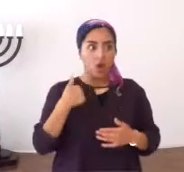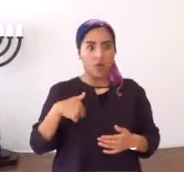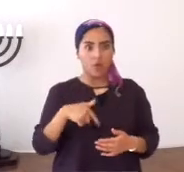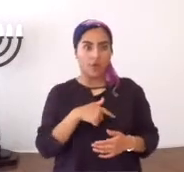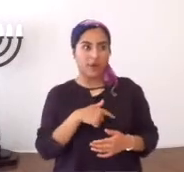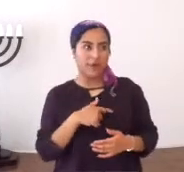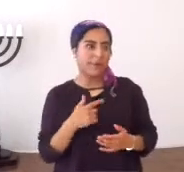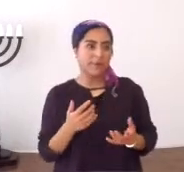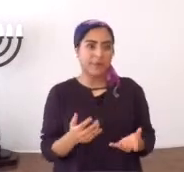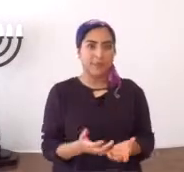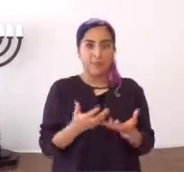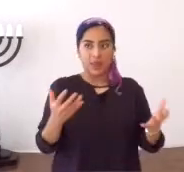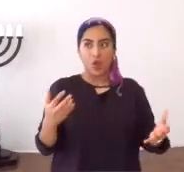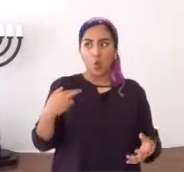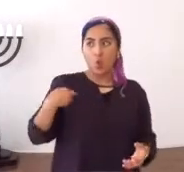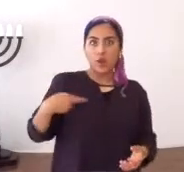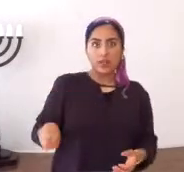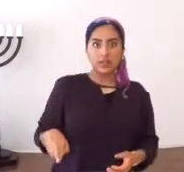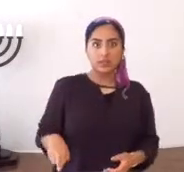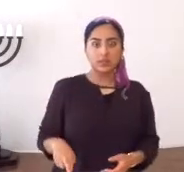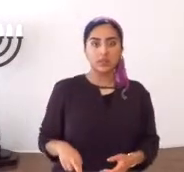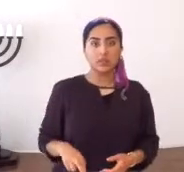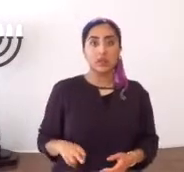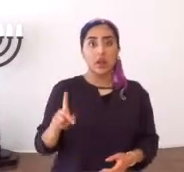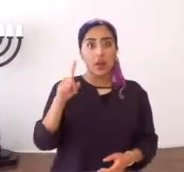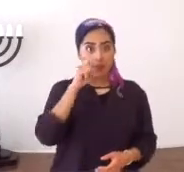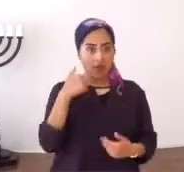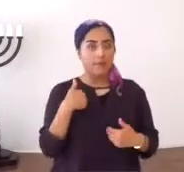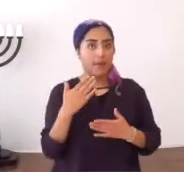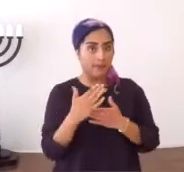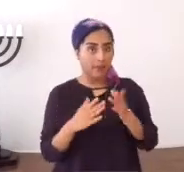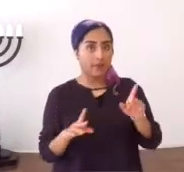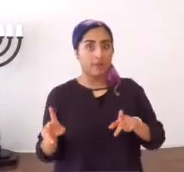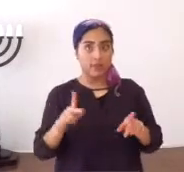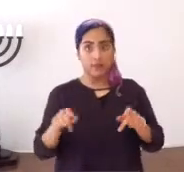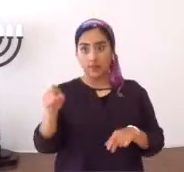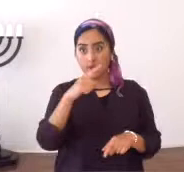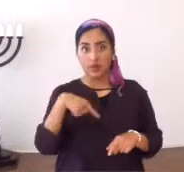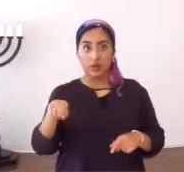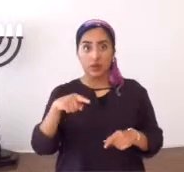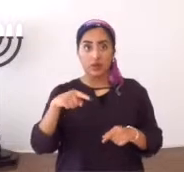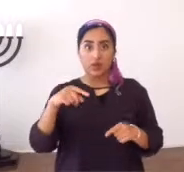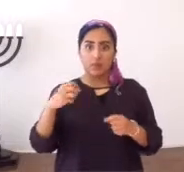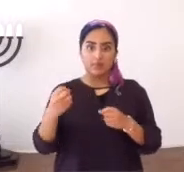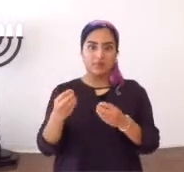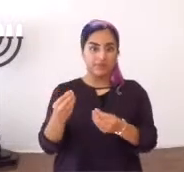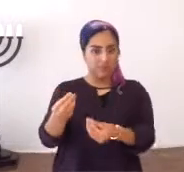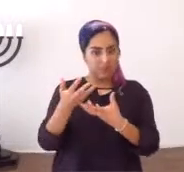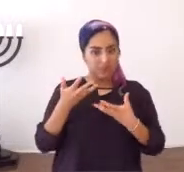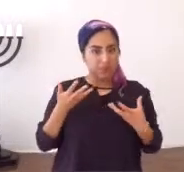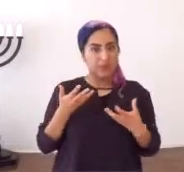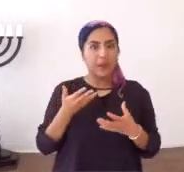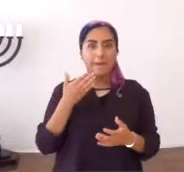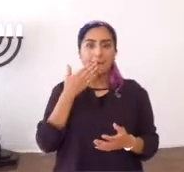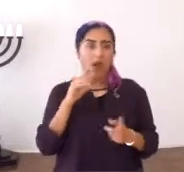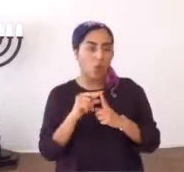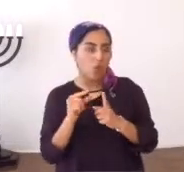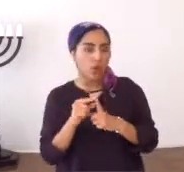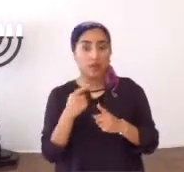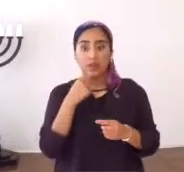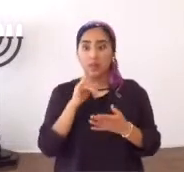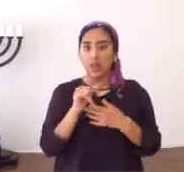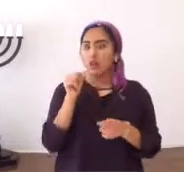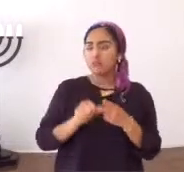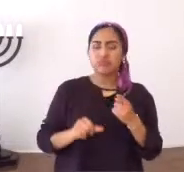usted piense que somos muy exagerados acá, porque ha habido gente que nos escribe correos, diciéndonos cosas que no